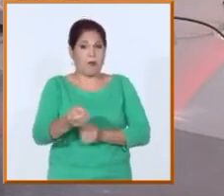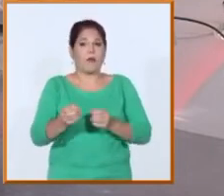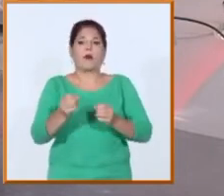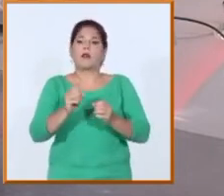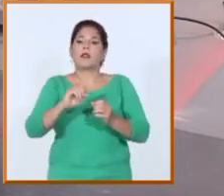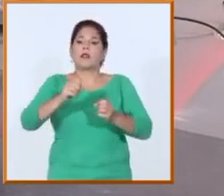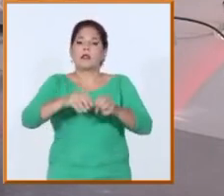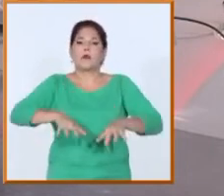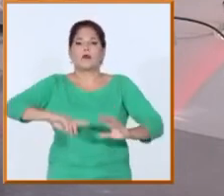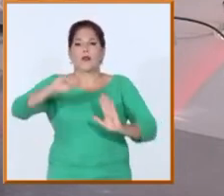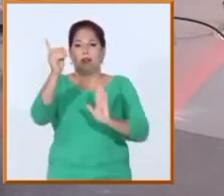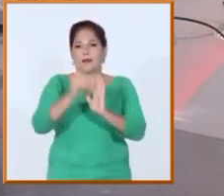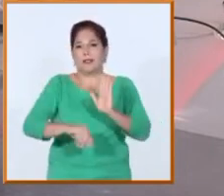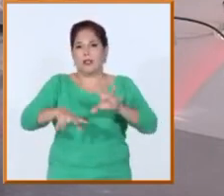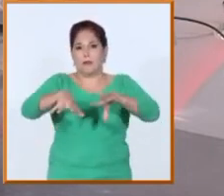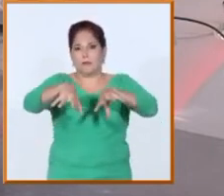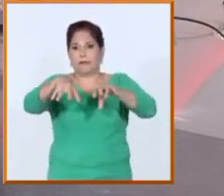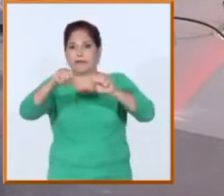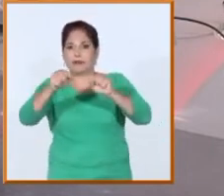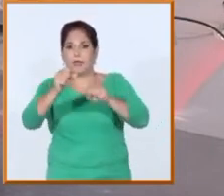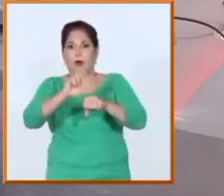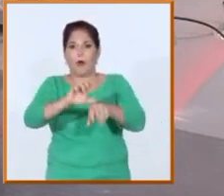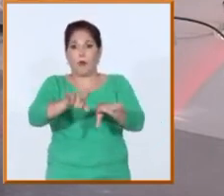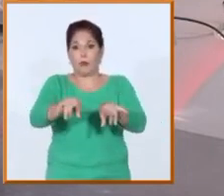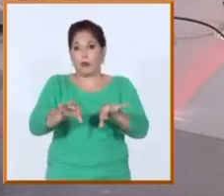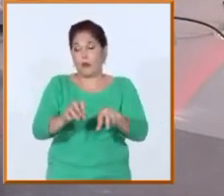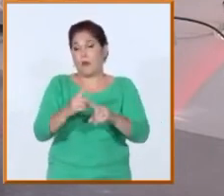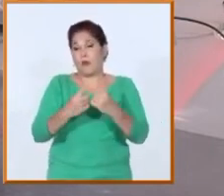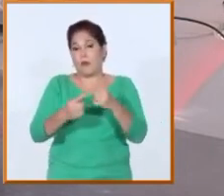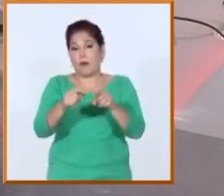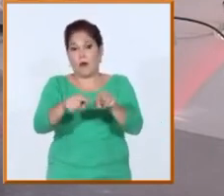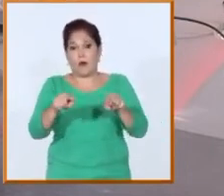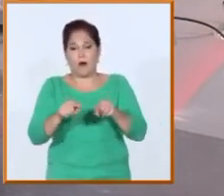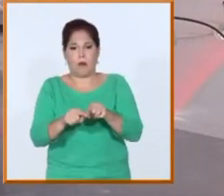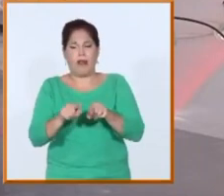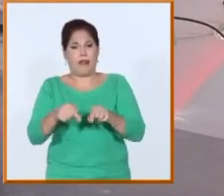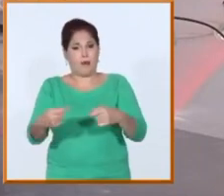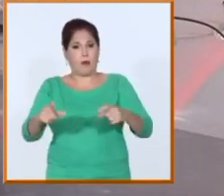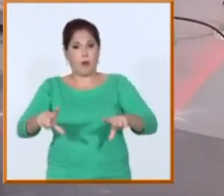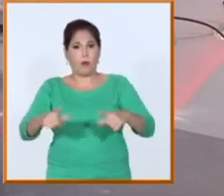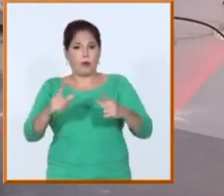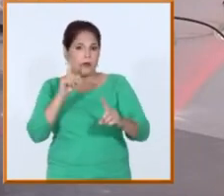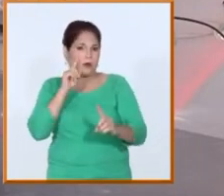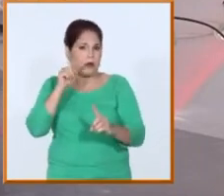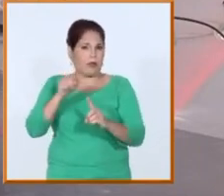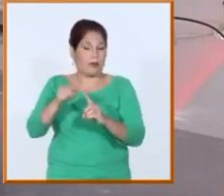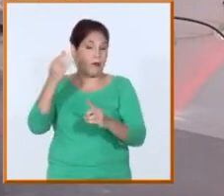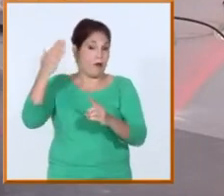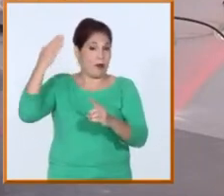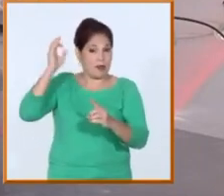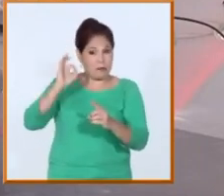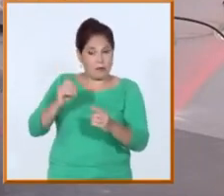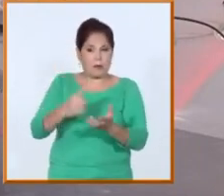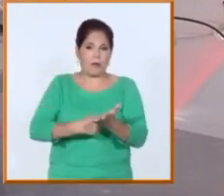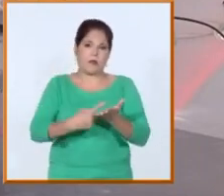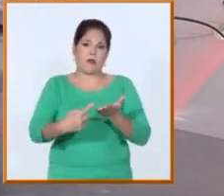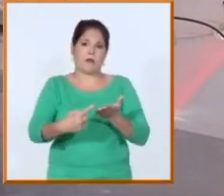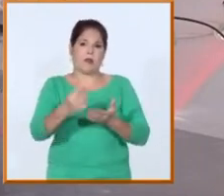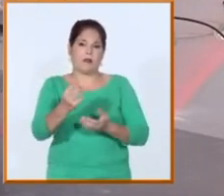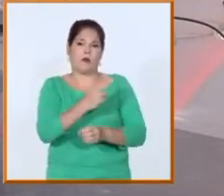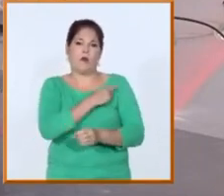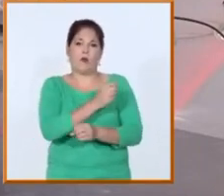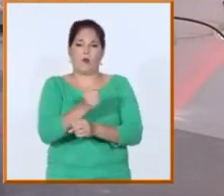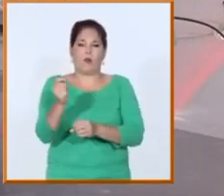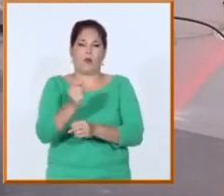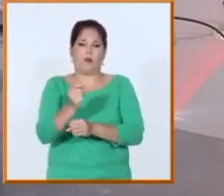ha logrado en esta primera etapa, en su opinión, pues poder cumplir los objetivos que tenían esas primeras semanas del curso